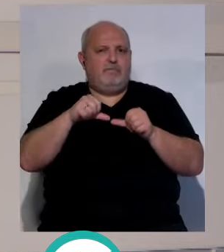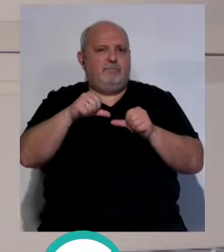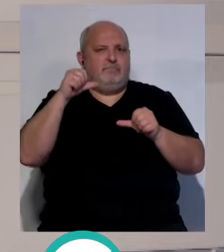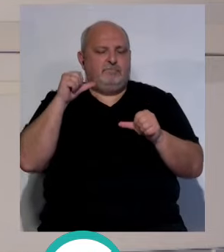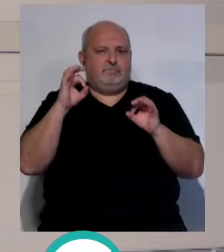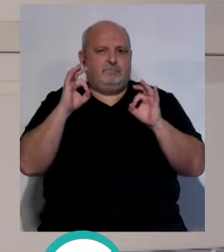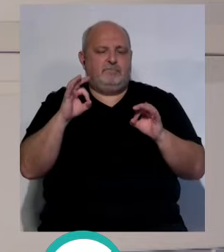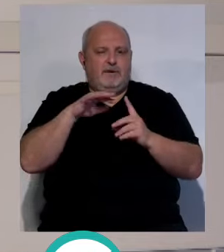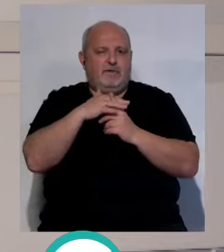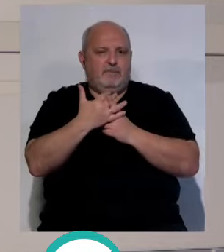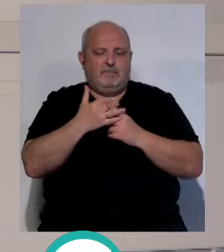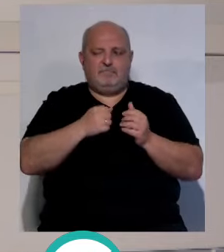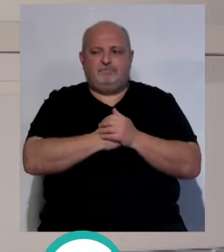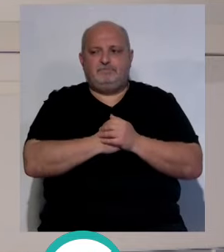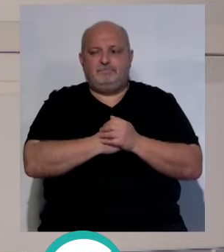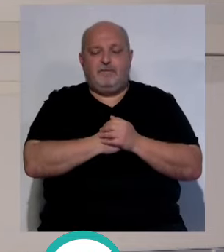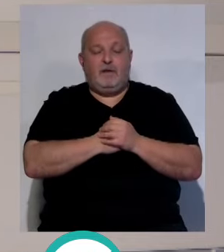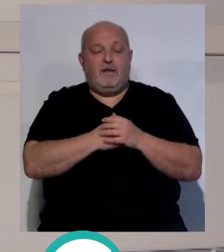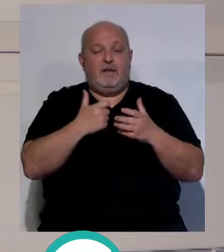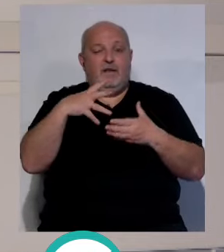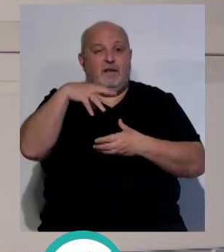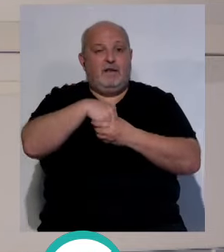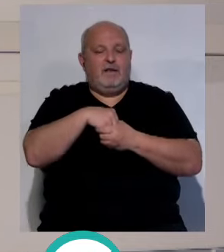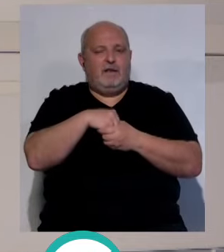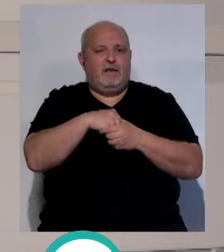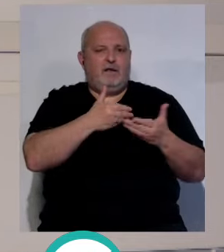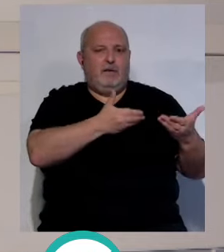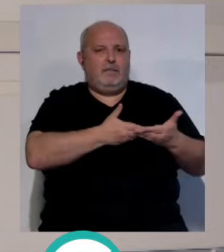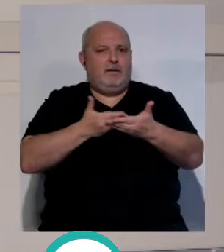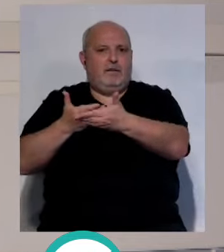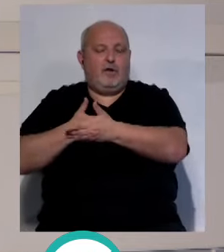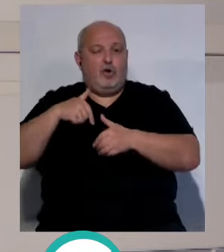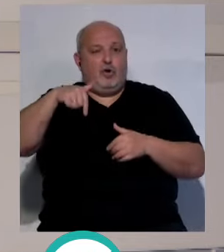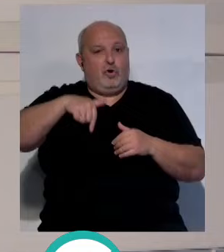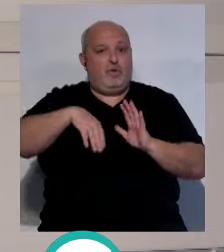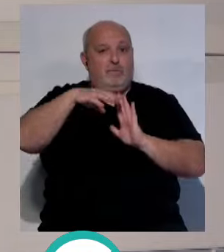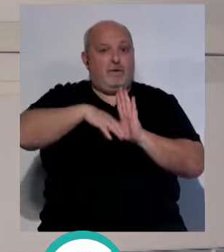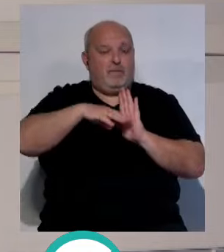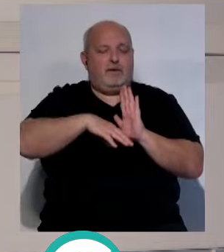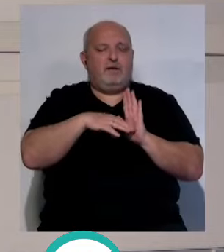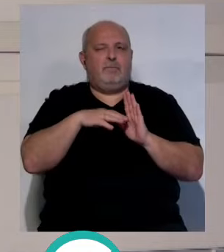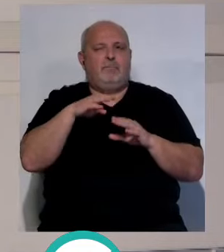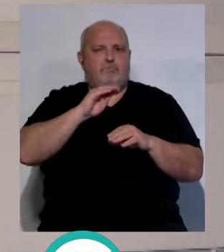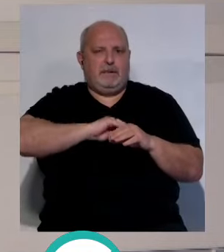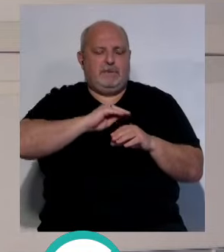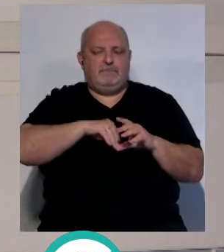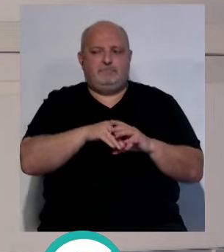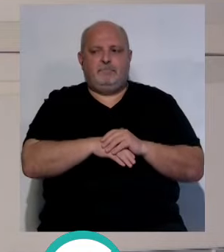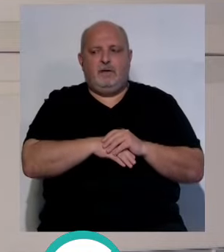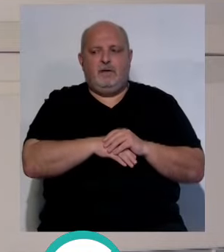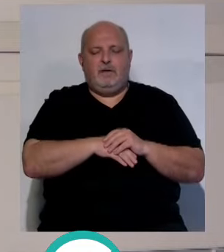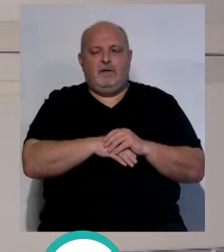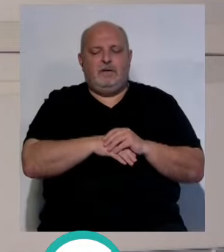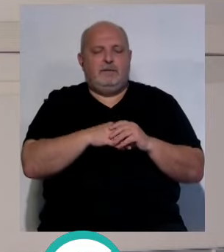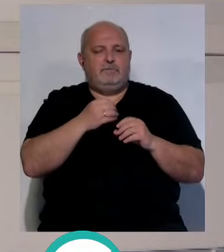poco... ...a la situación que estamos viviendo... ...la tripulación que nos acompaña hoy en esta materia... ...nos va a servir bastante... ...ya verán